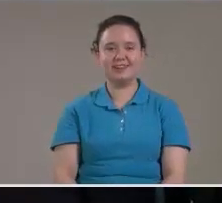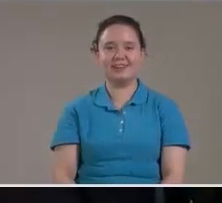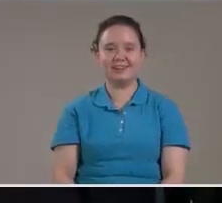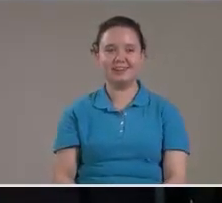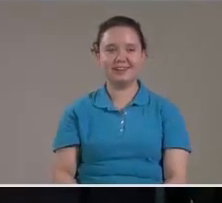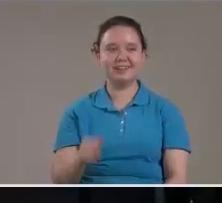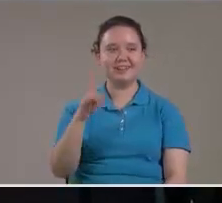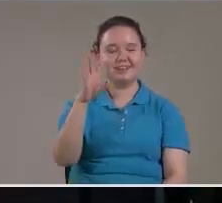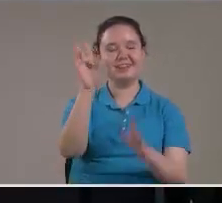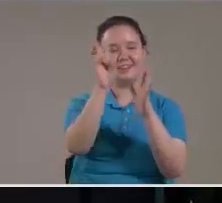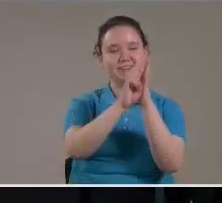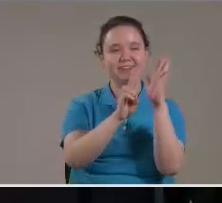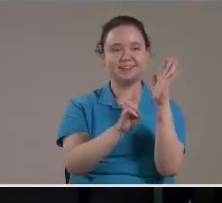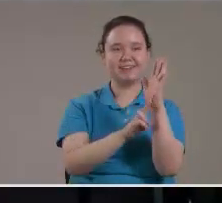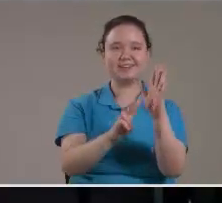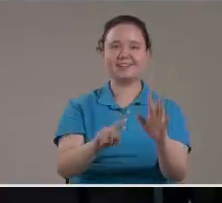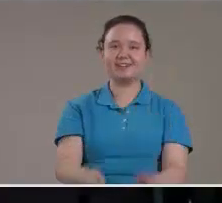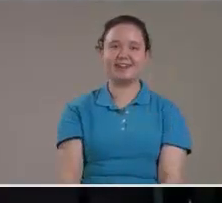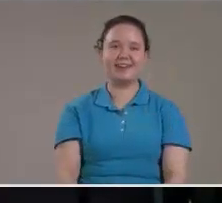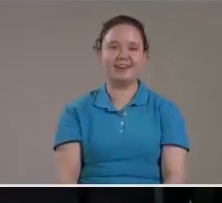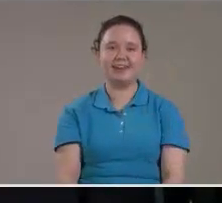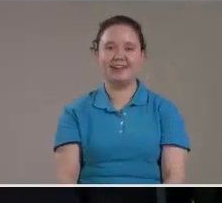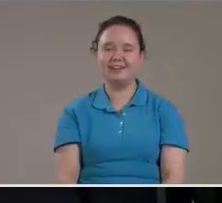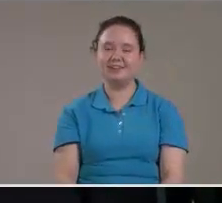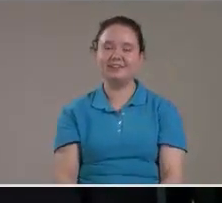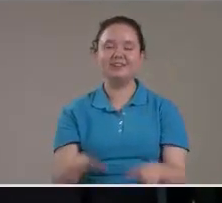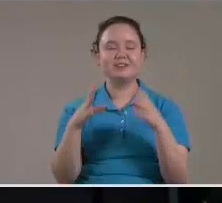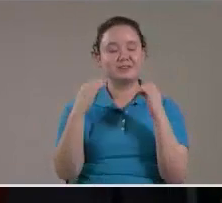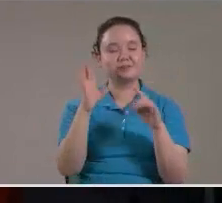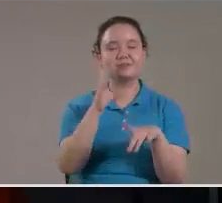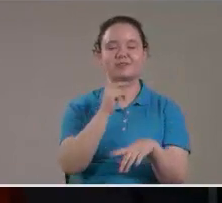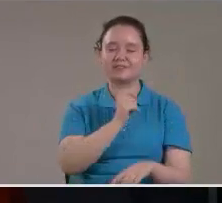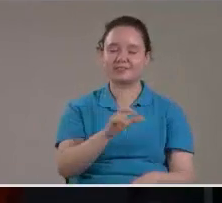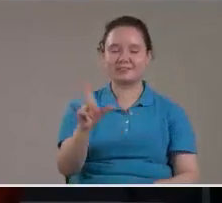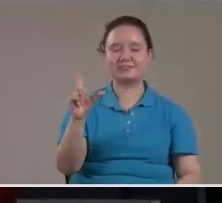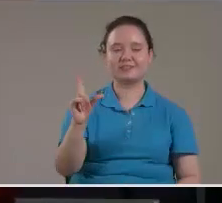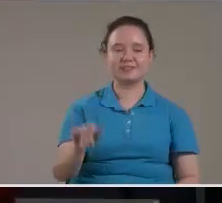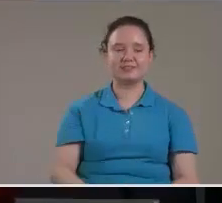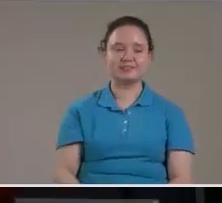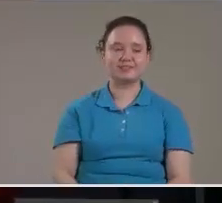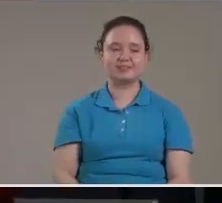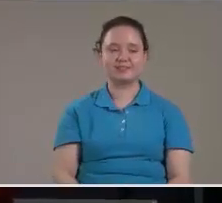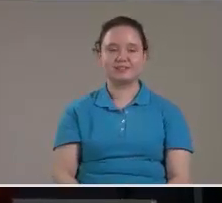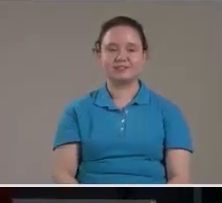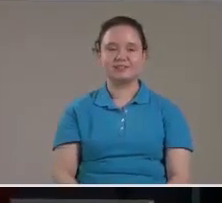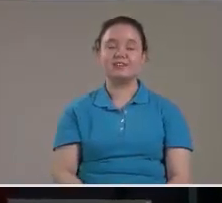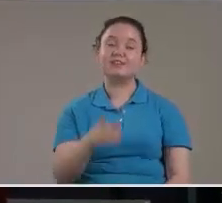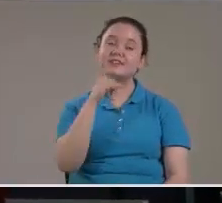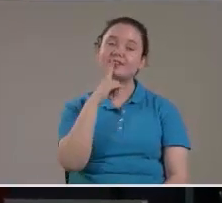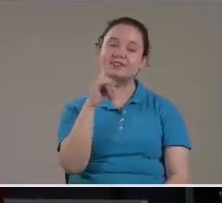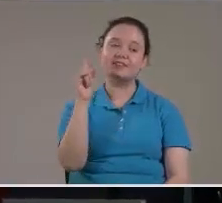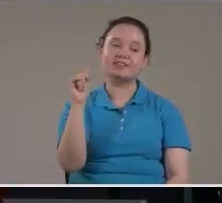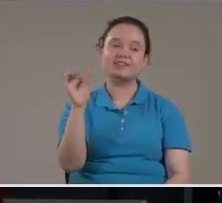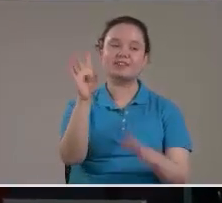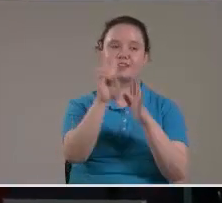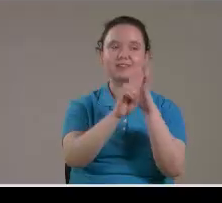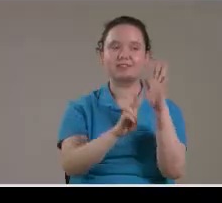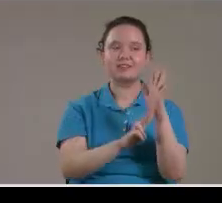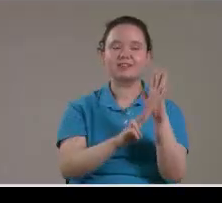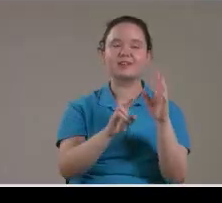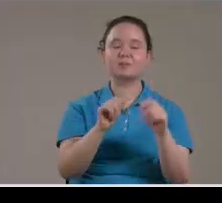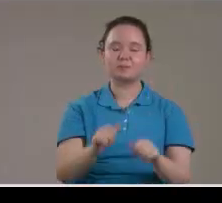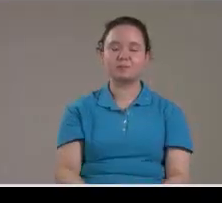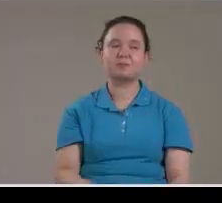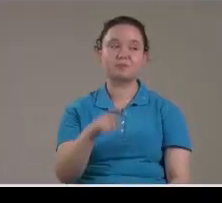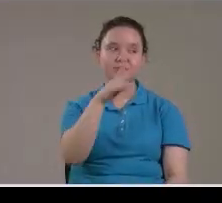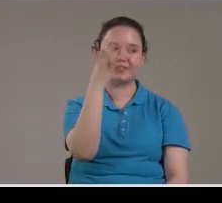Al revés Me estoy poniendo Mucha costumbre Dice acá Y ella dio